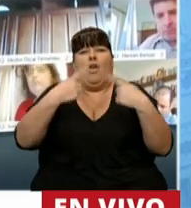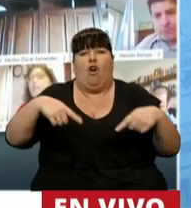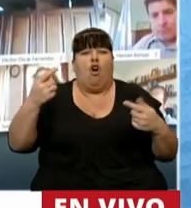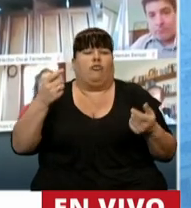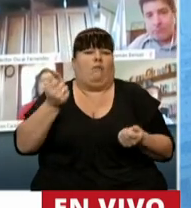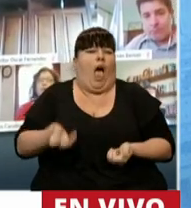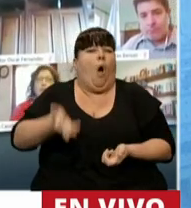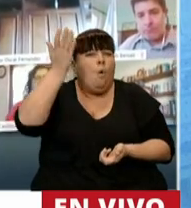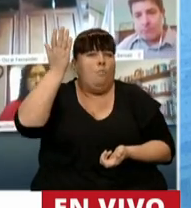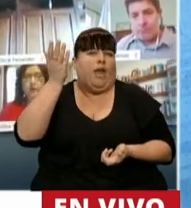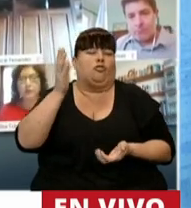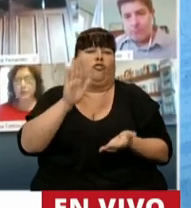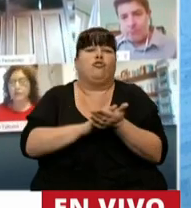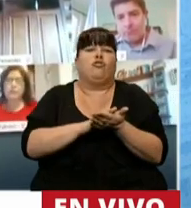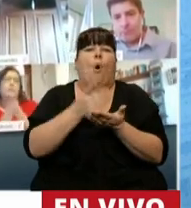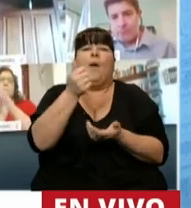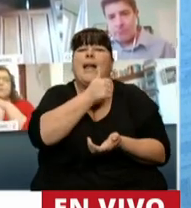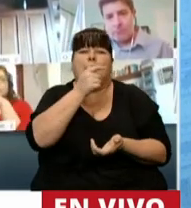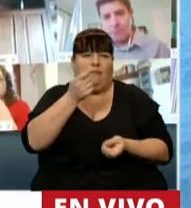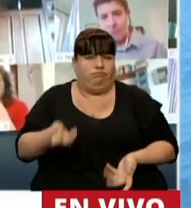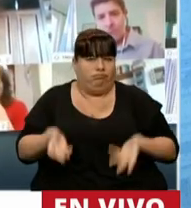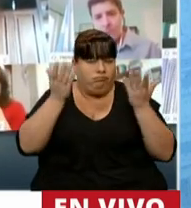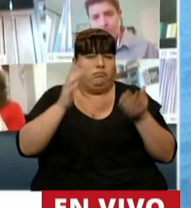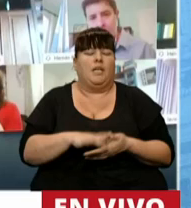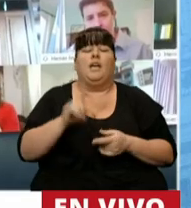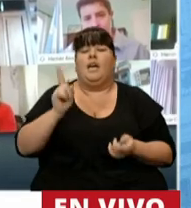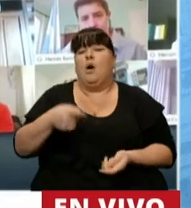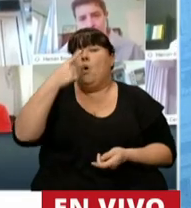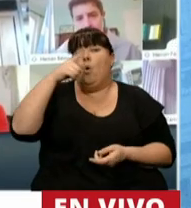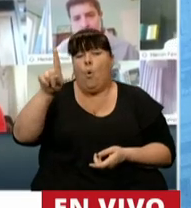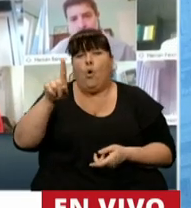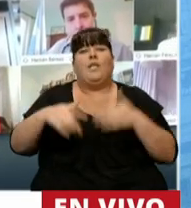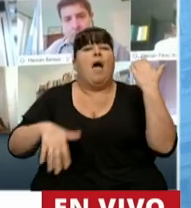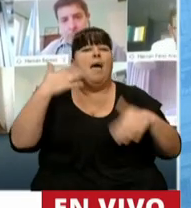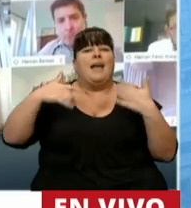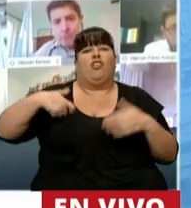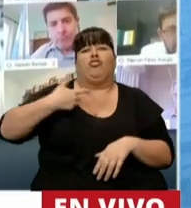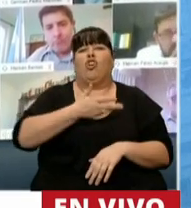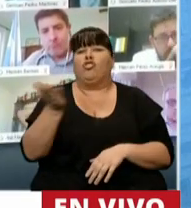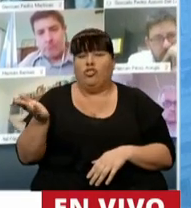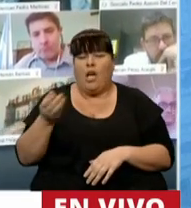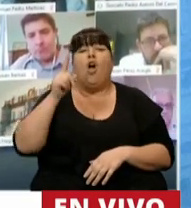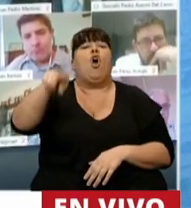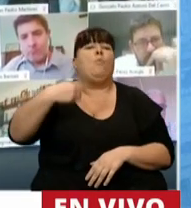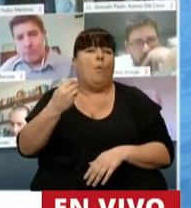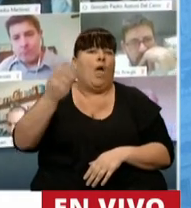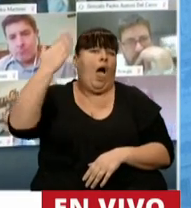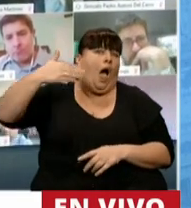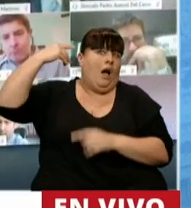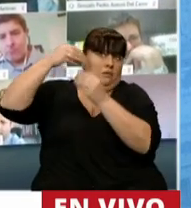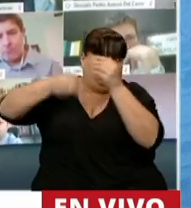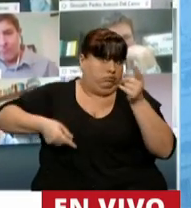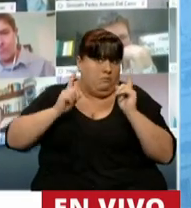elevados incrementos en el precio de los medicamentos. Y por último, la emergencia social, derivada de todas las